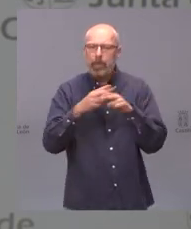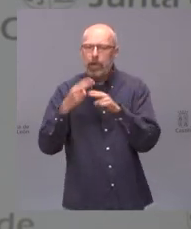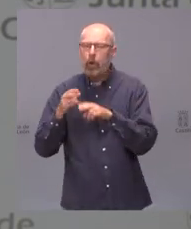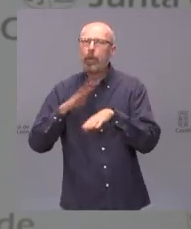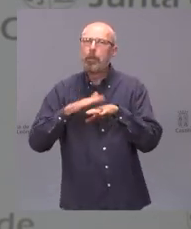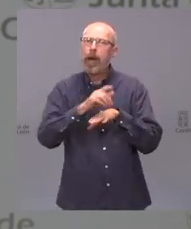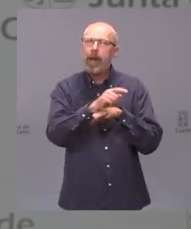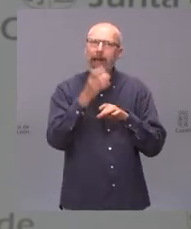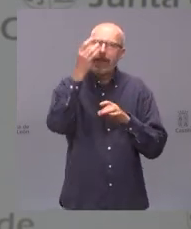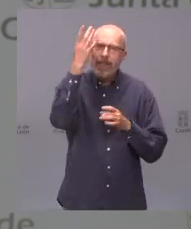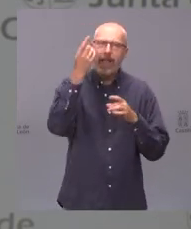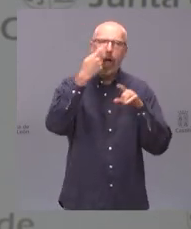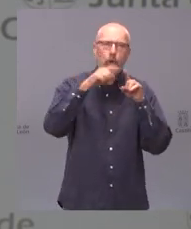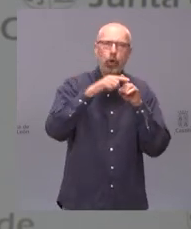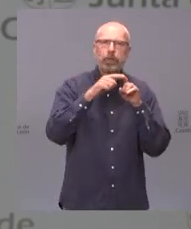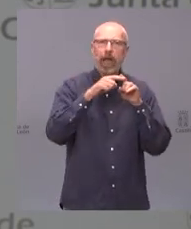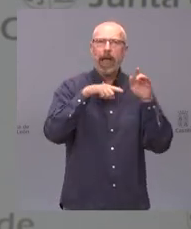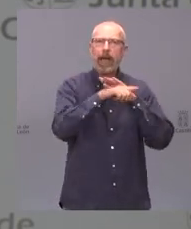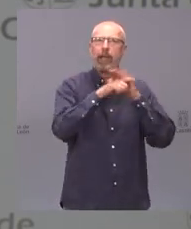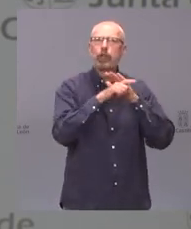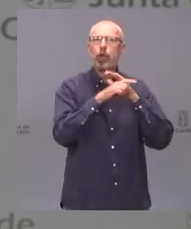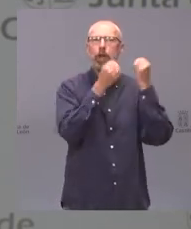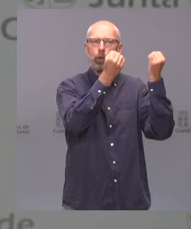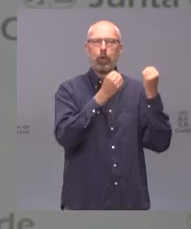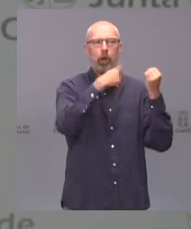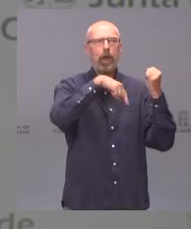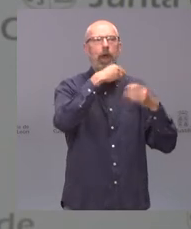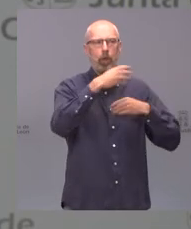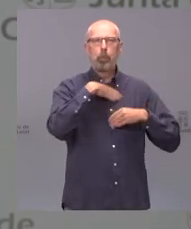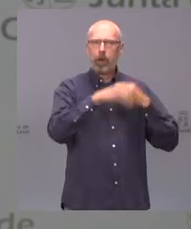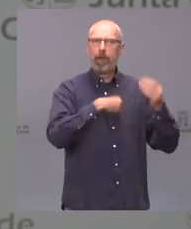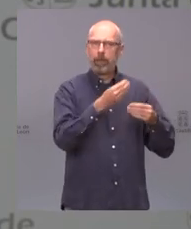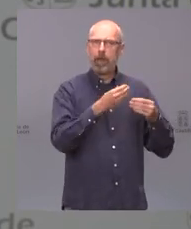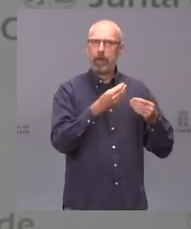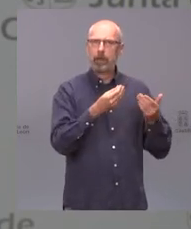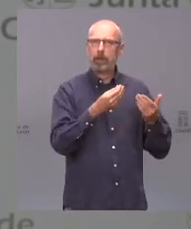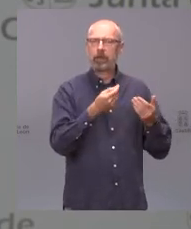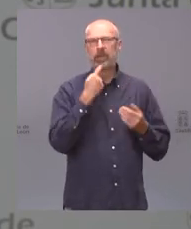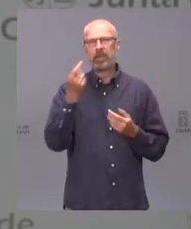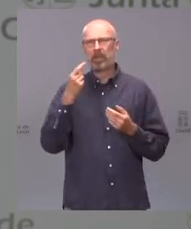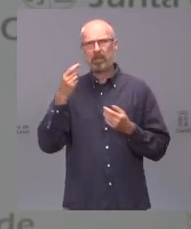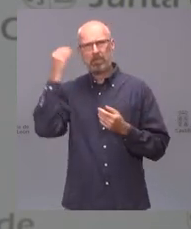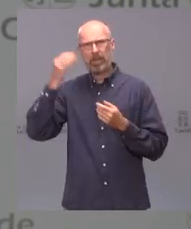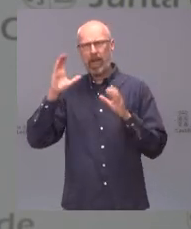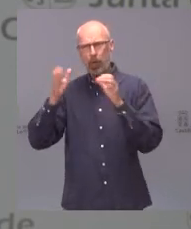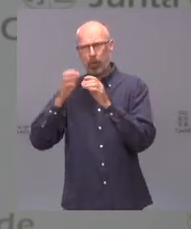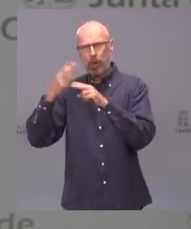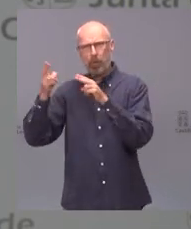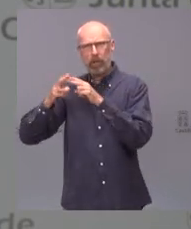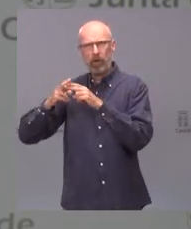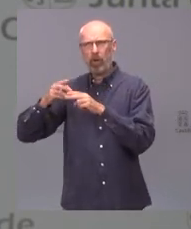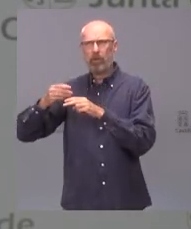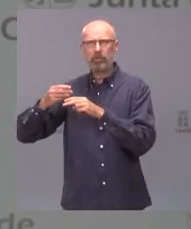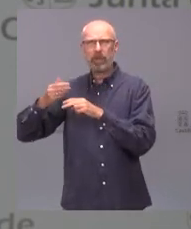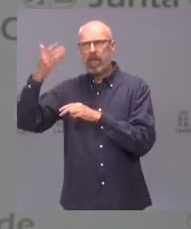no me planteo nunca invertir este juego es decir que los partidos empiecen a ser más importantes que los ideales o más importantes